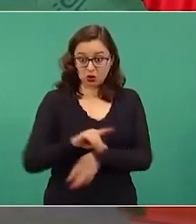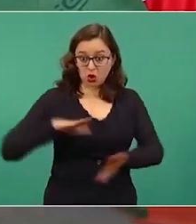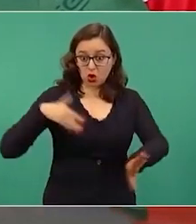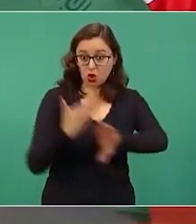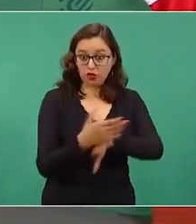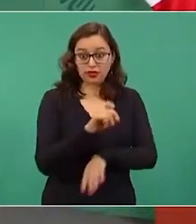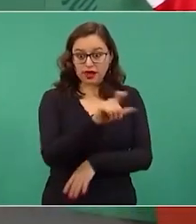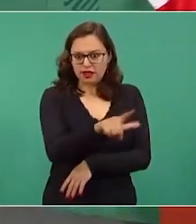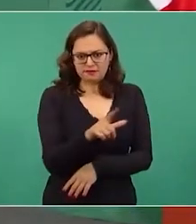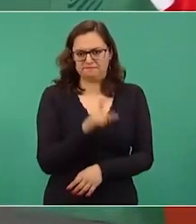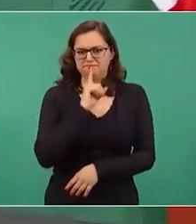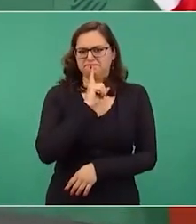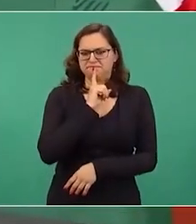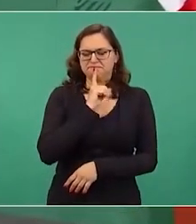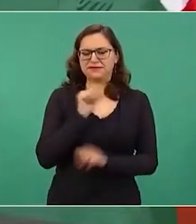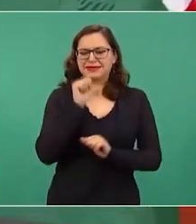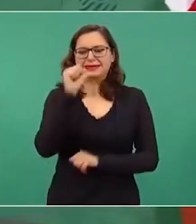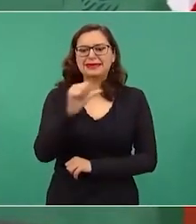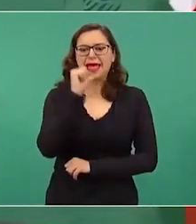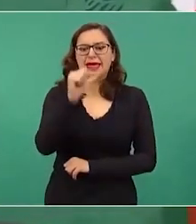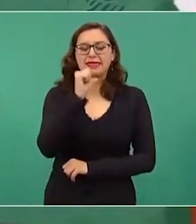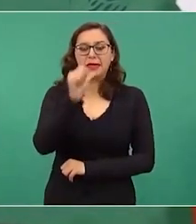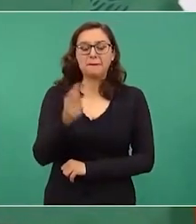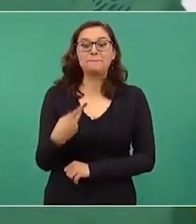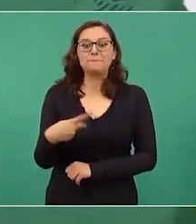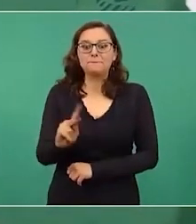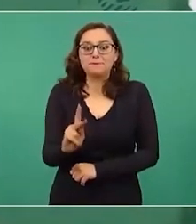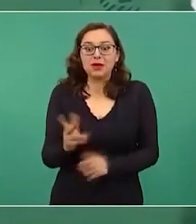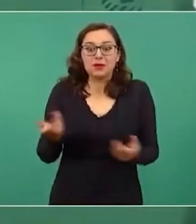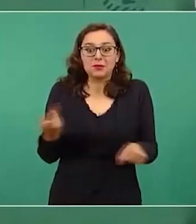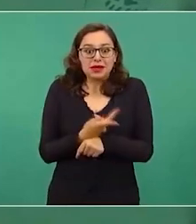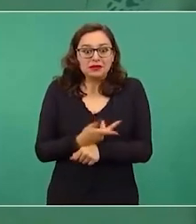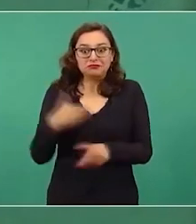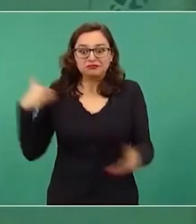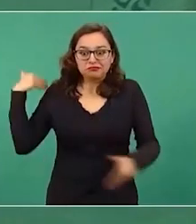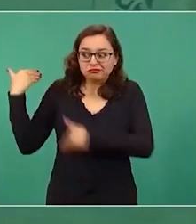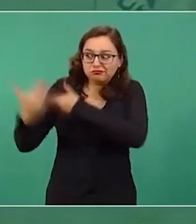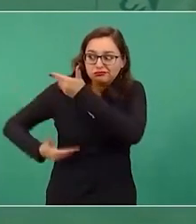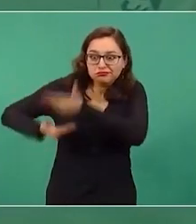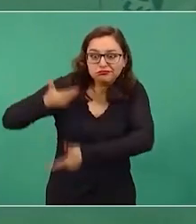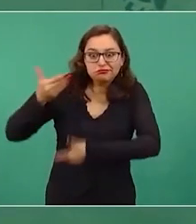es que no son buenos los resultados